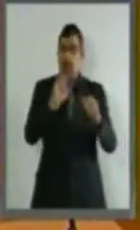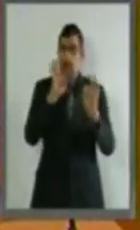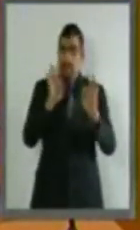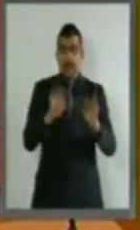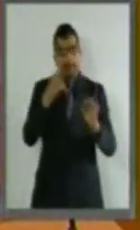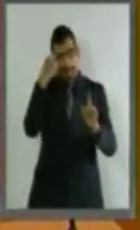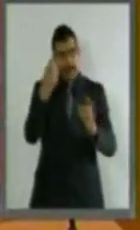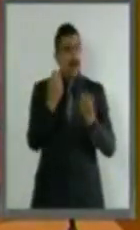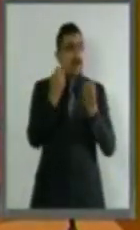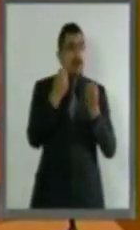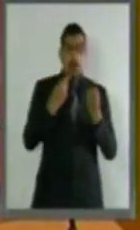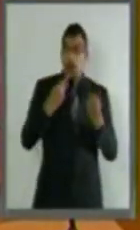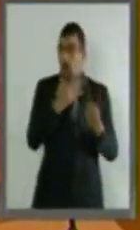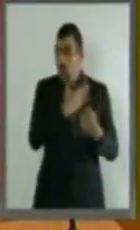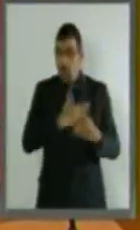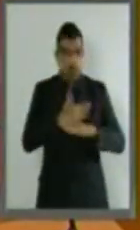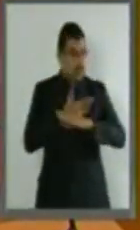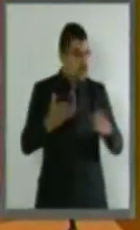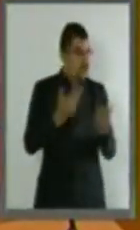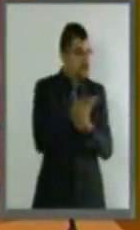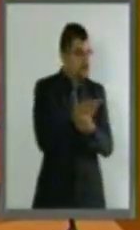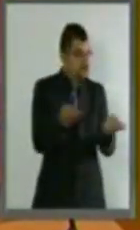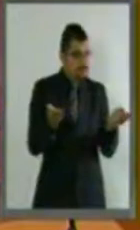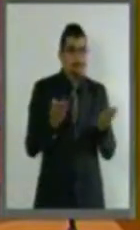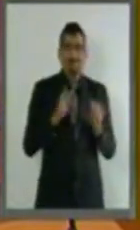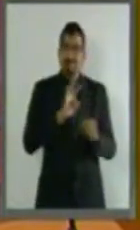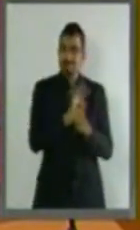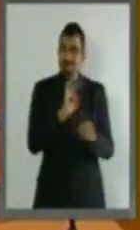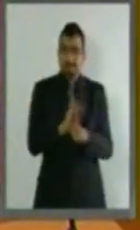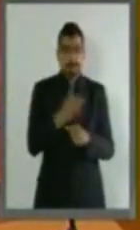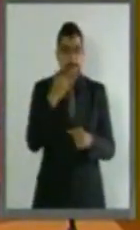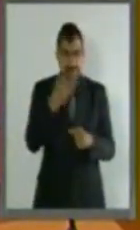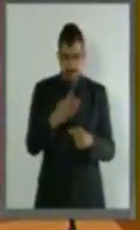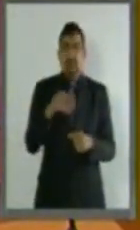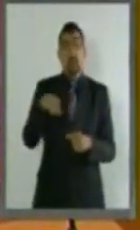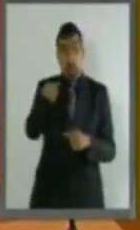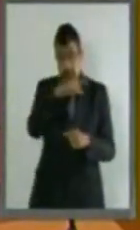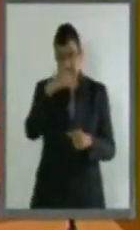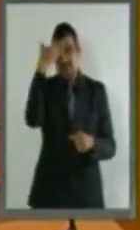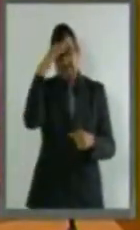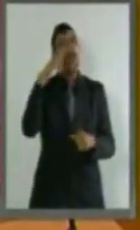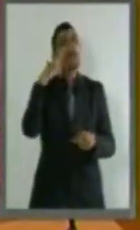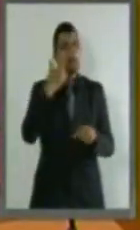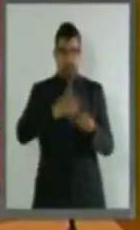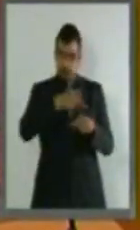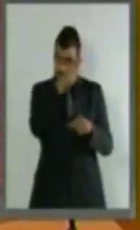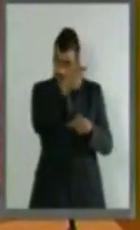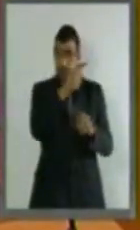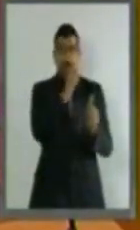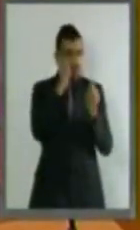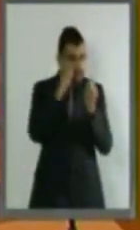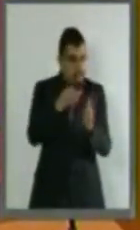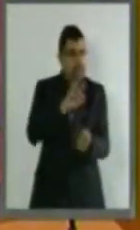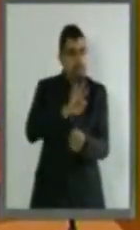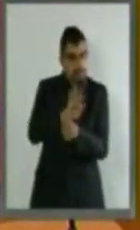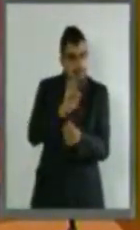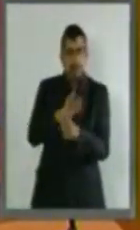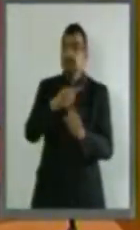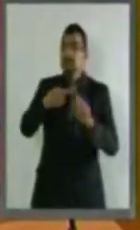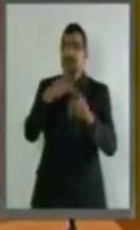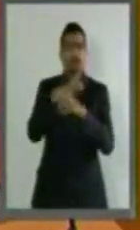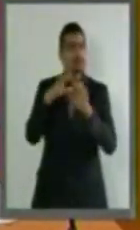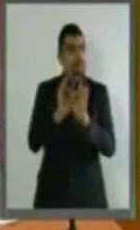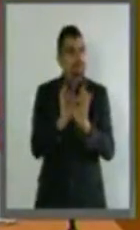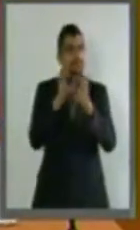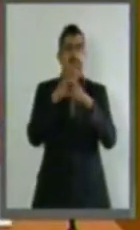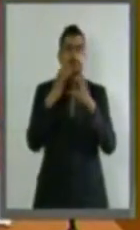en la impartición de justicia asuma también la responsabilidad de atender las controversias